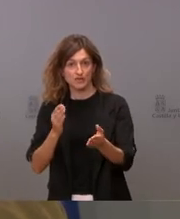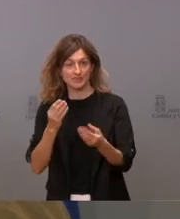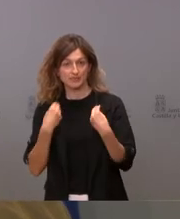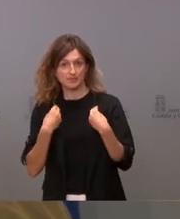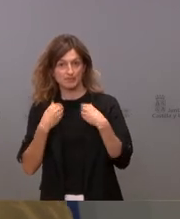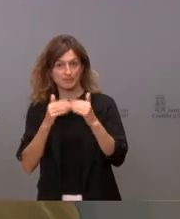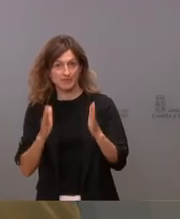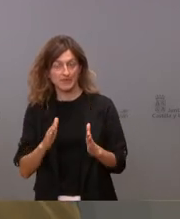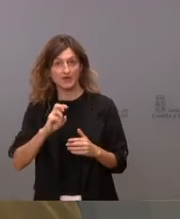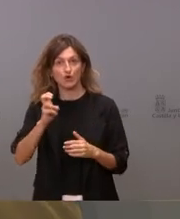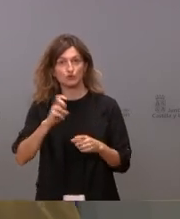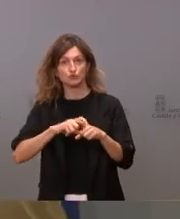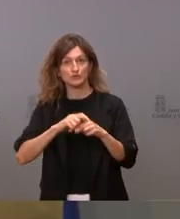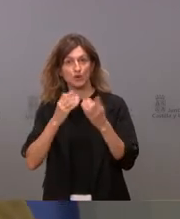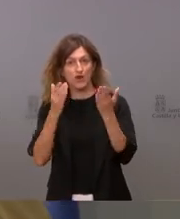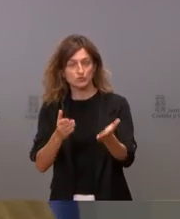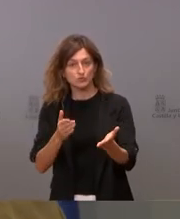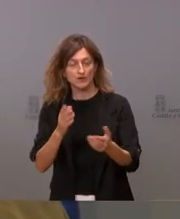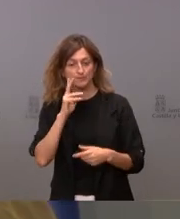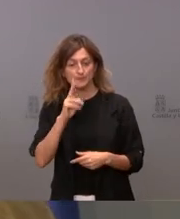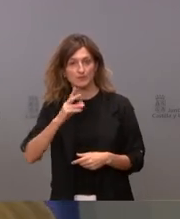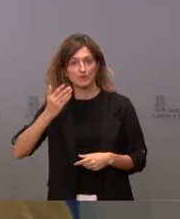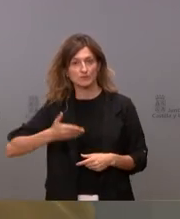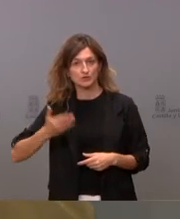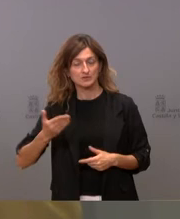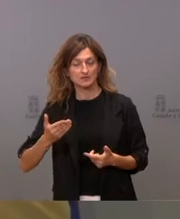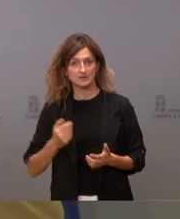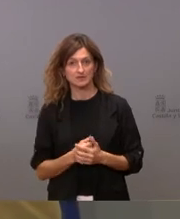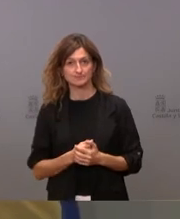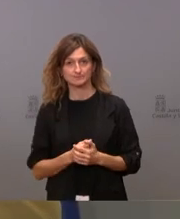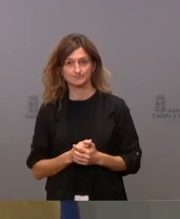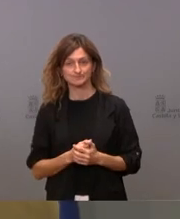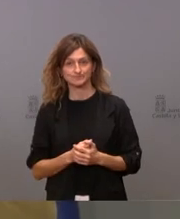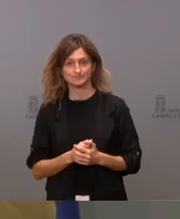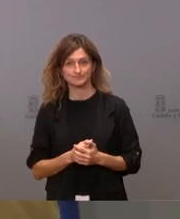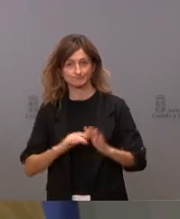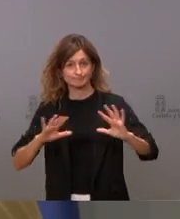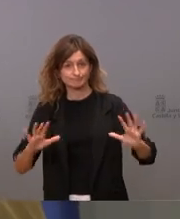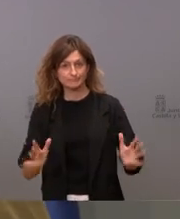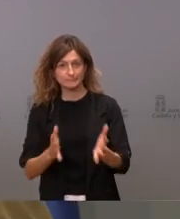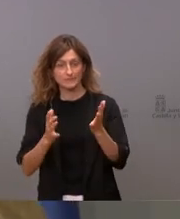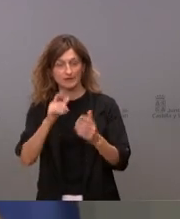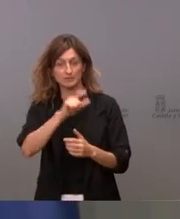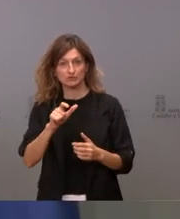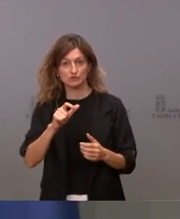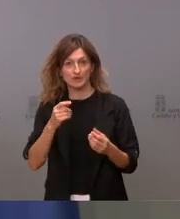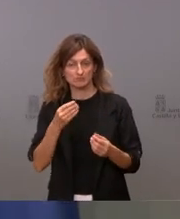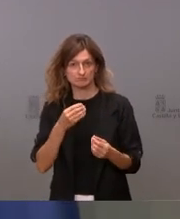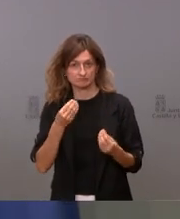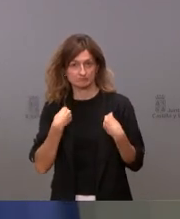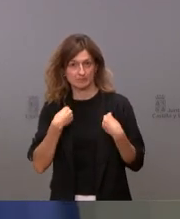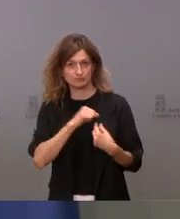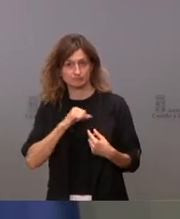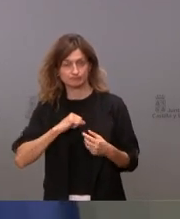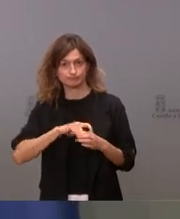como de otro tipo de ayudas es que es necesario y nosotros lo queremos incentivar la emancipación. que creemos es que